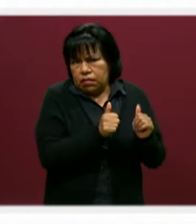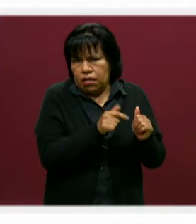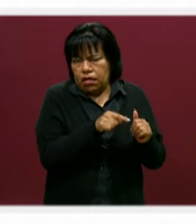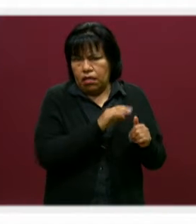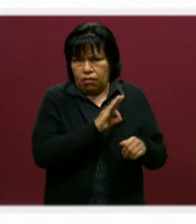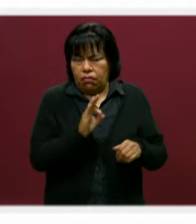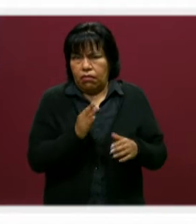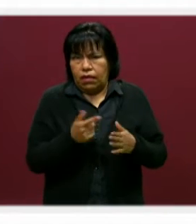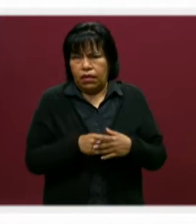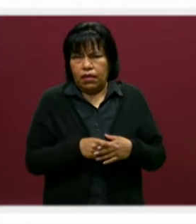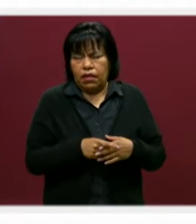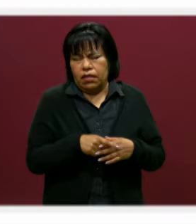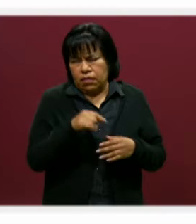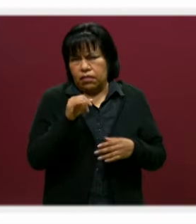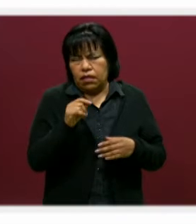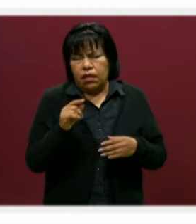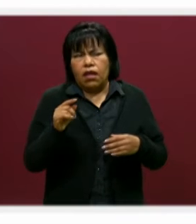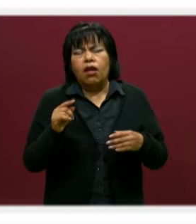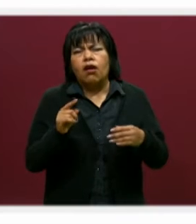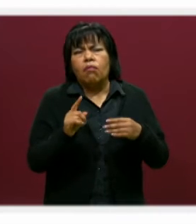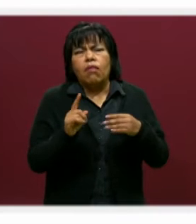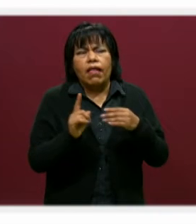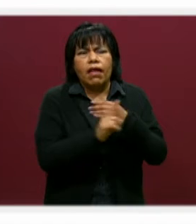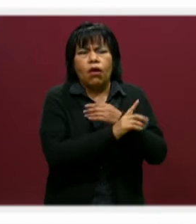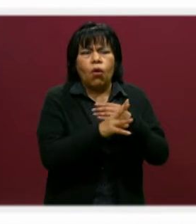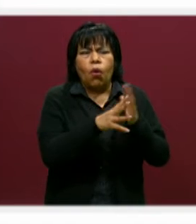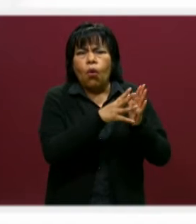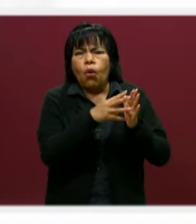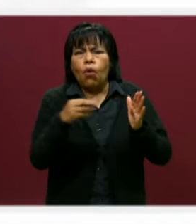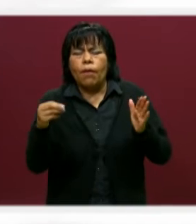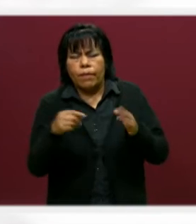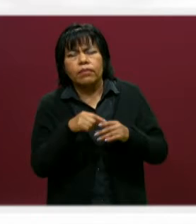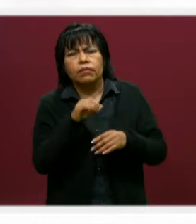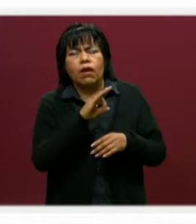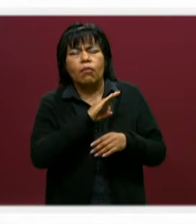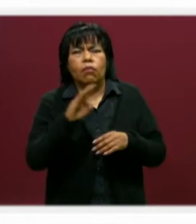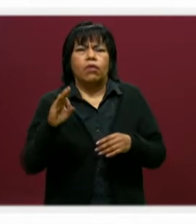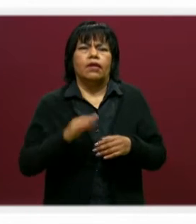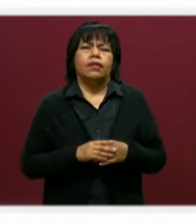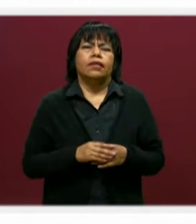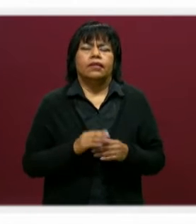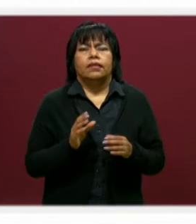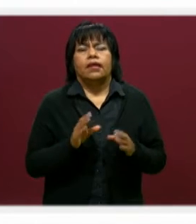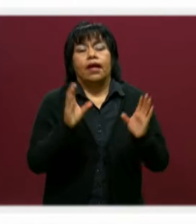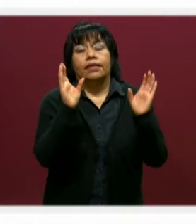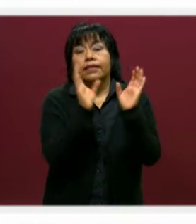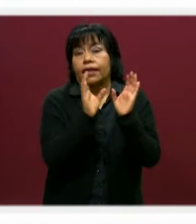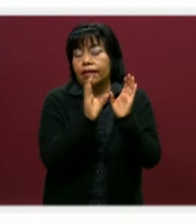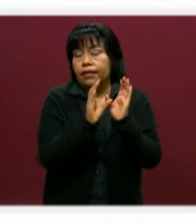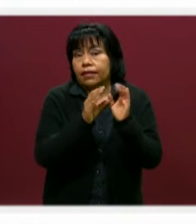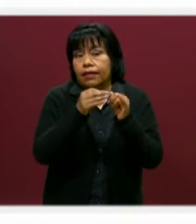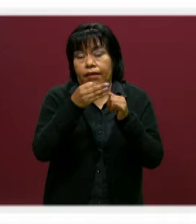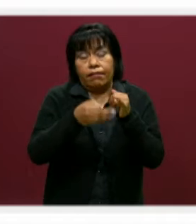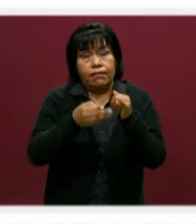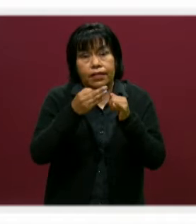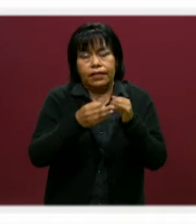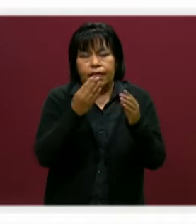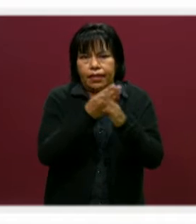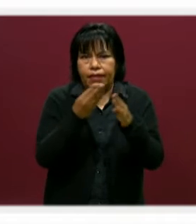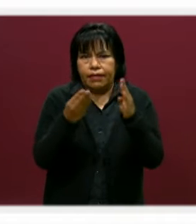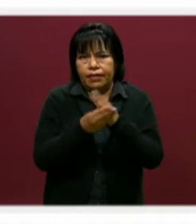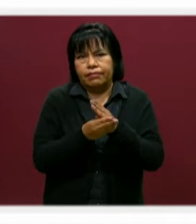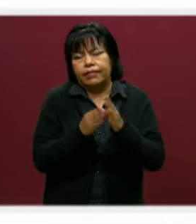Podemos hacerle un escaneo y tener eso. Y bueno, si no nos han dado el certificado final de nuestro bachillerato,